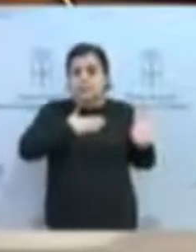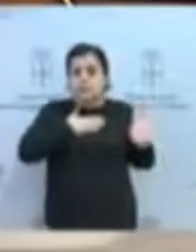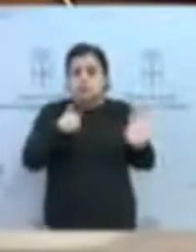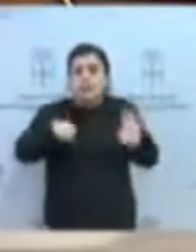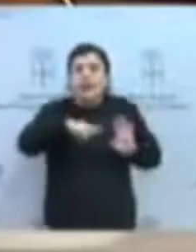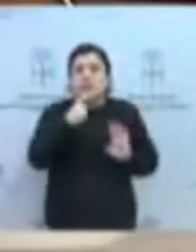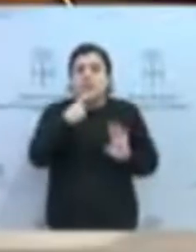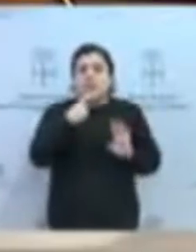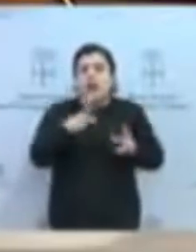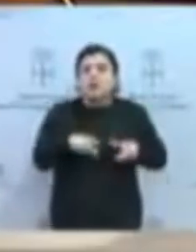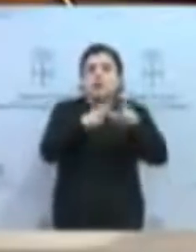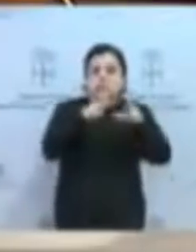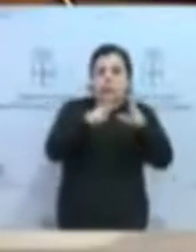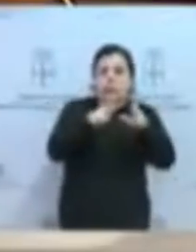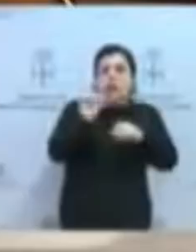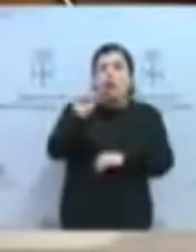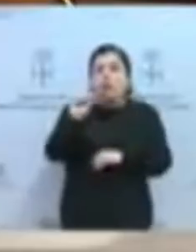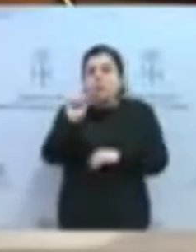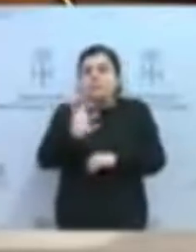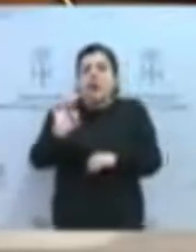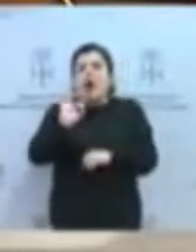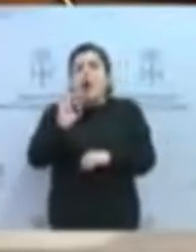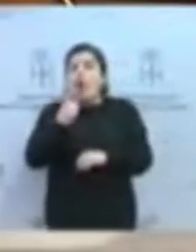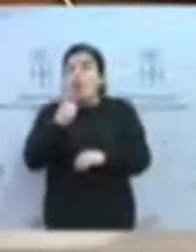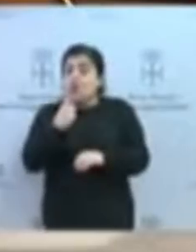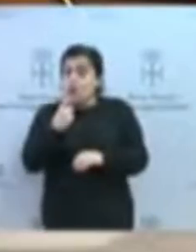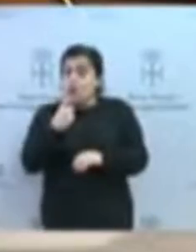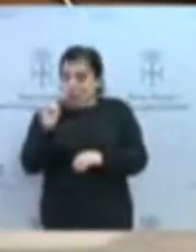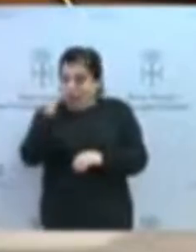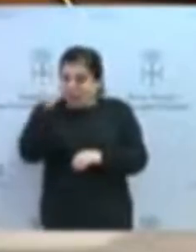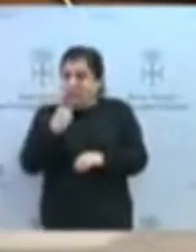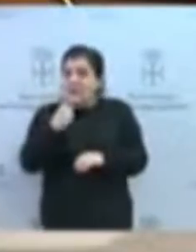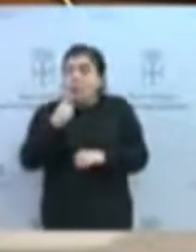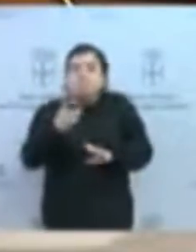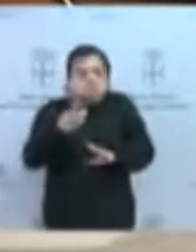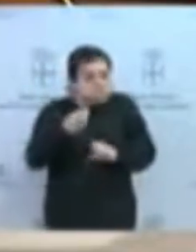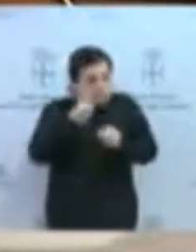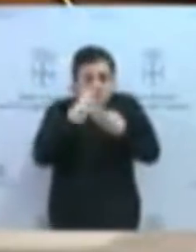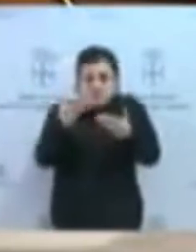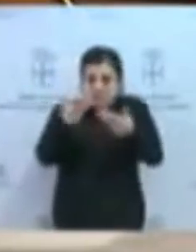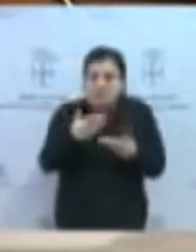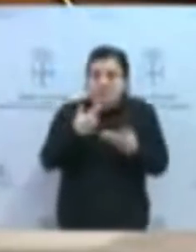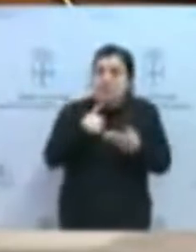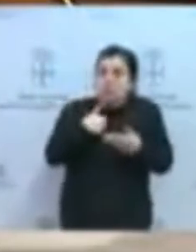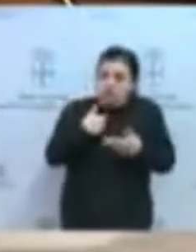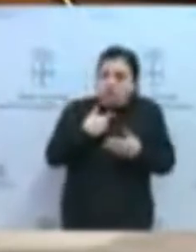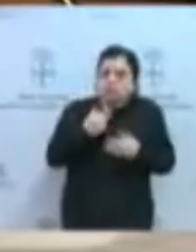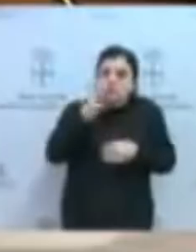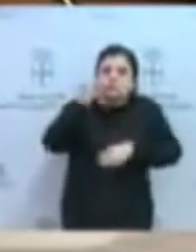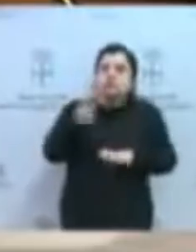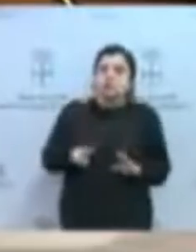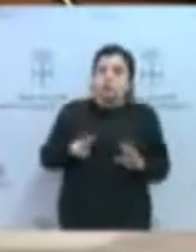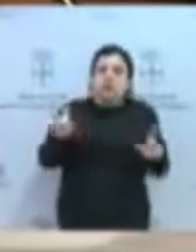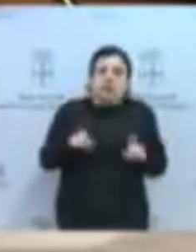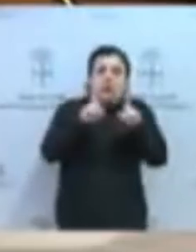es bienvenida, porque soy socialcomunista y rojo. Por lo tanto, que no se tome en la Cámara ni en la mesa donde se debata, como ningún insulto o nada, me parece